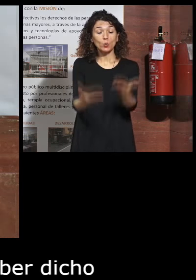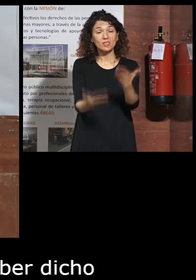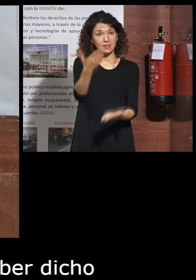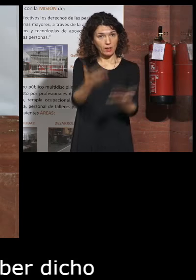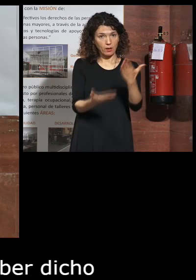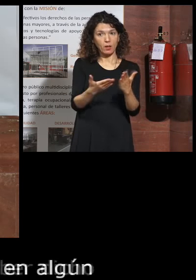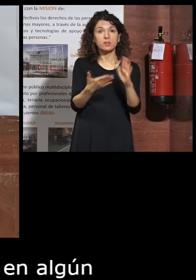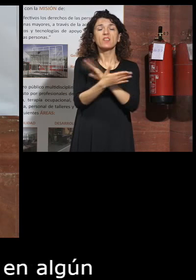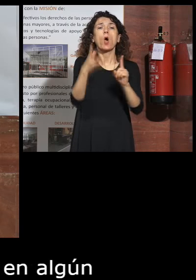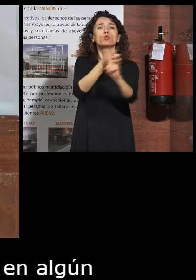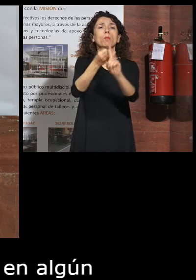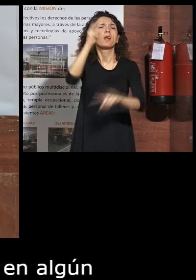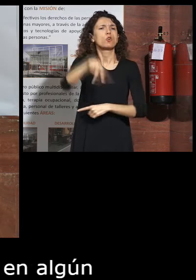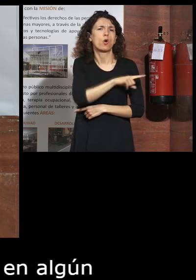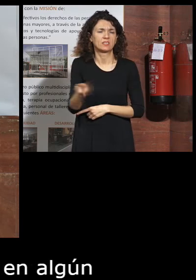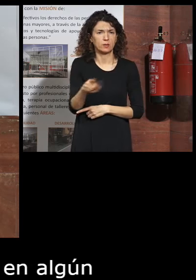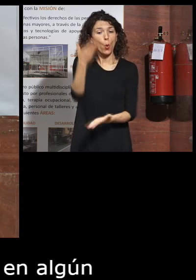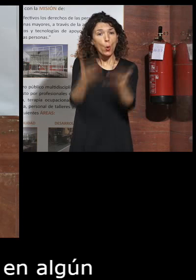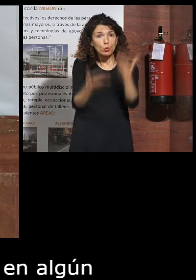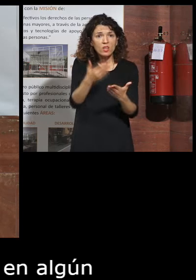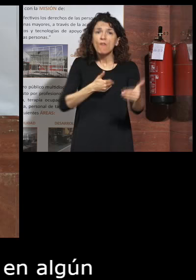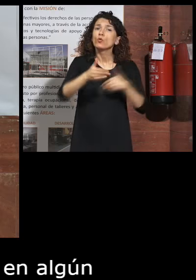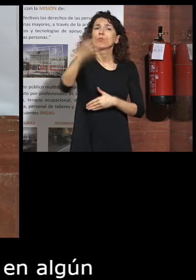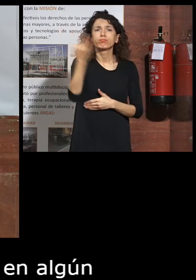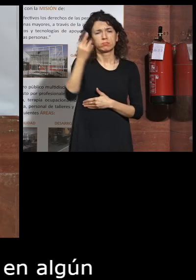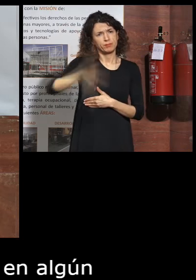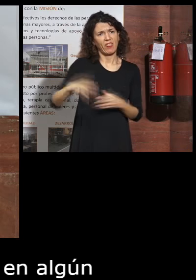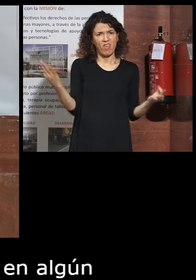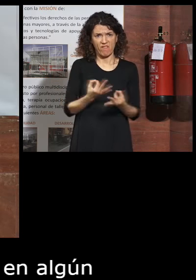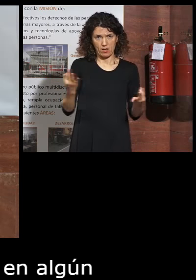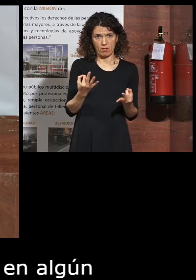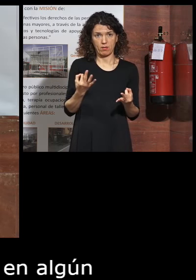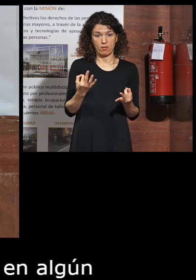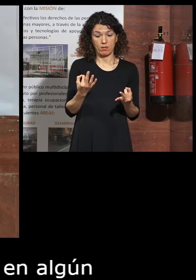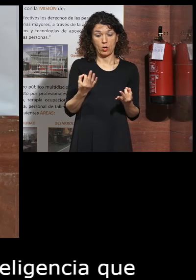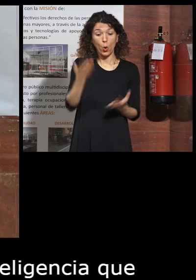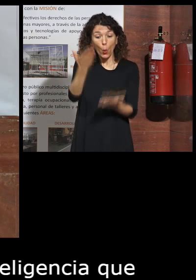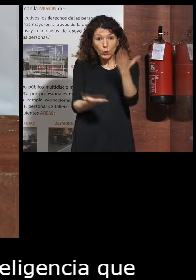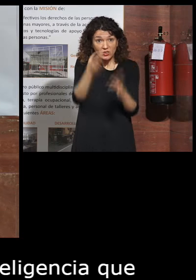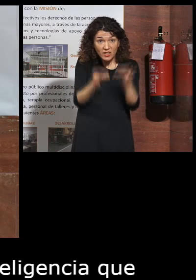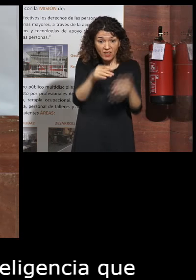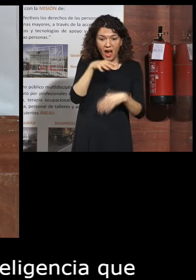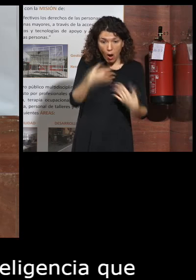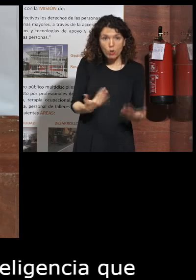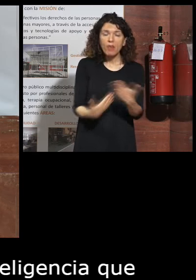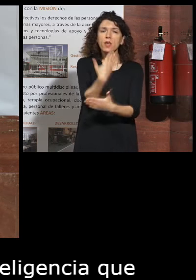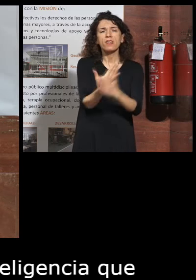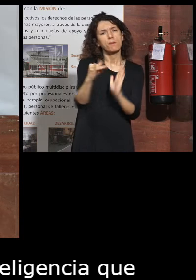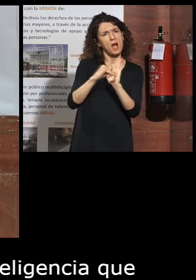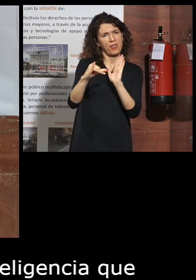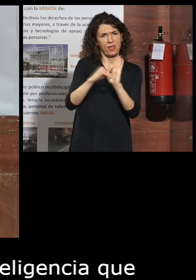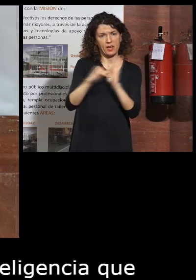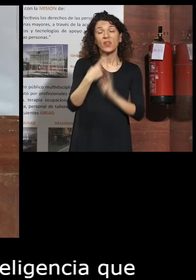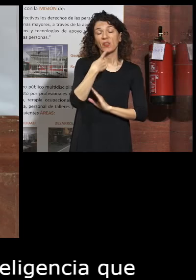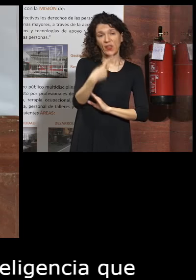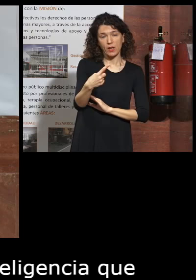no es utopía sino que tiene que ser futuro. Efectivamente la justicia en la que estamos cada día más cerca eso se